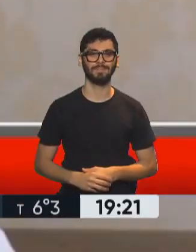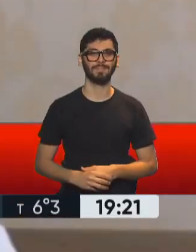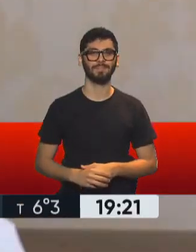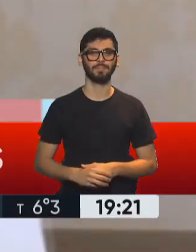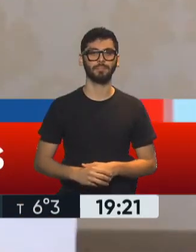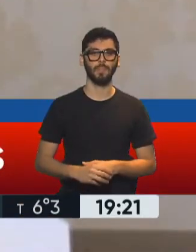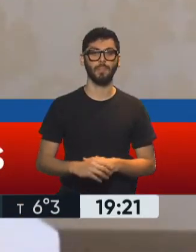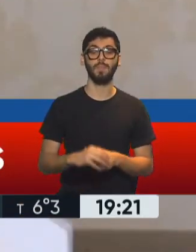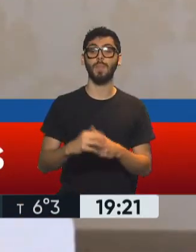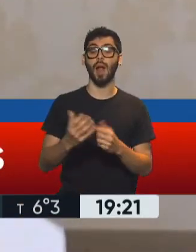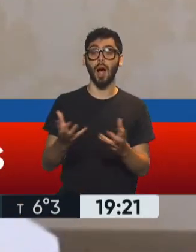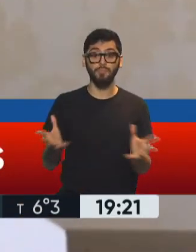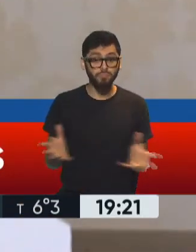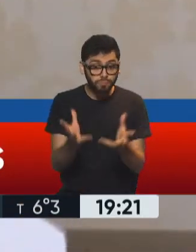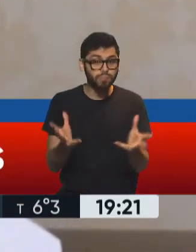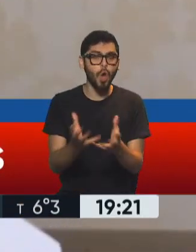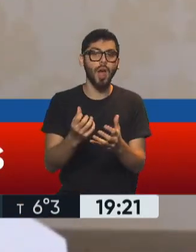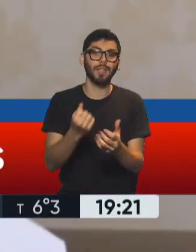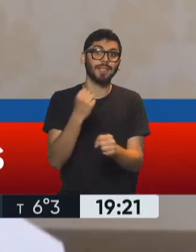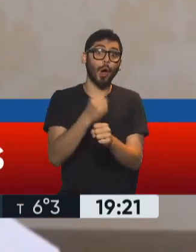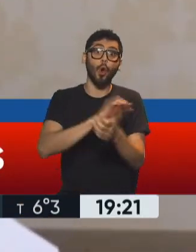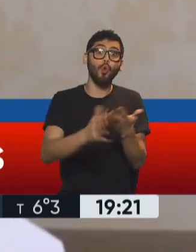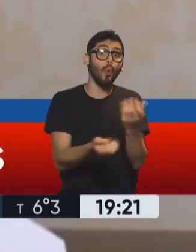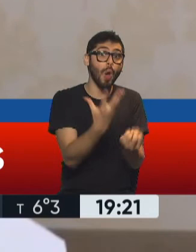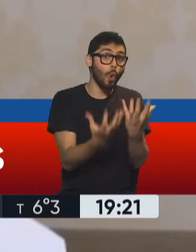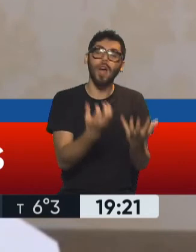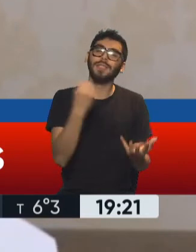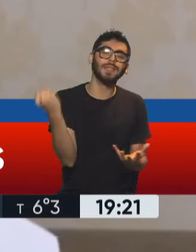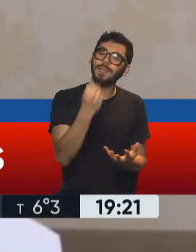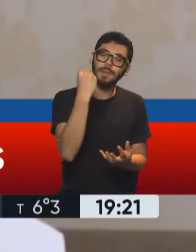Para generar empleo es importante el poder de las pymes.